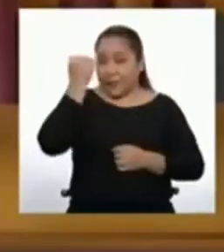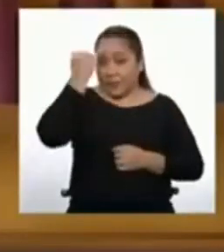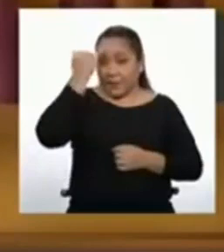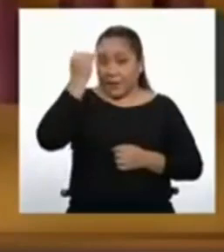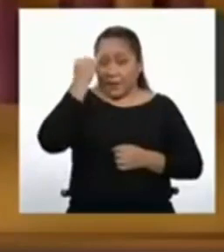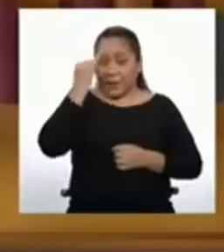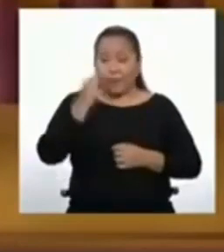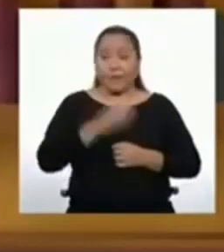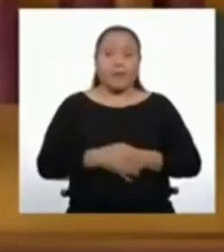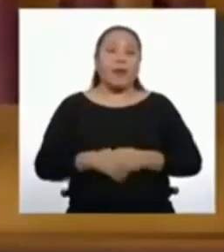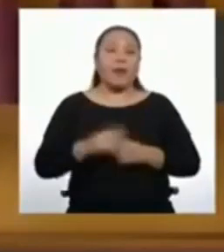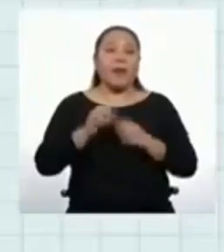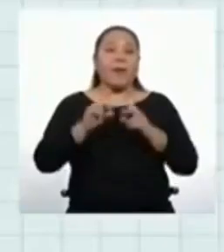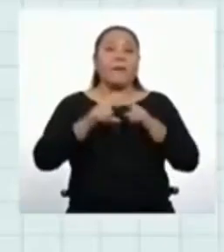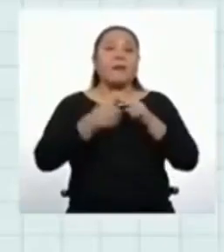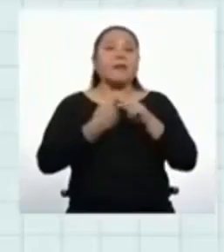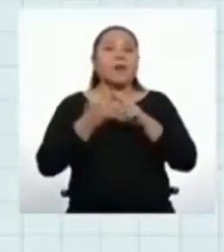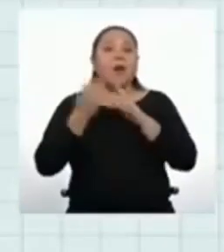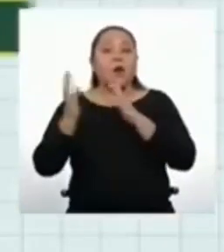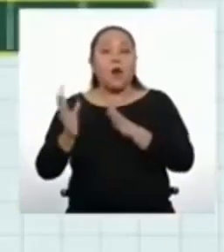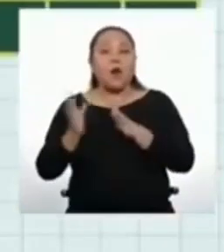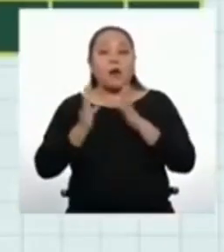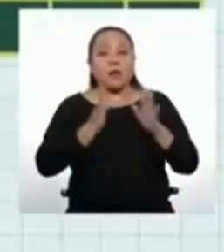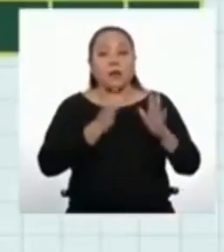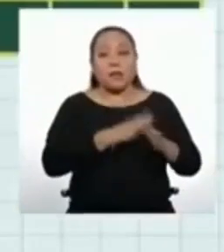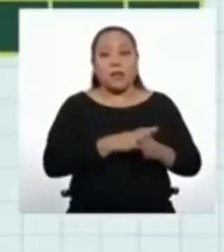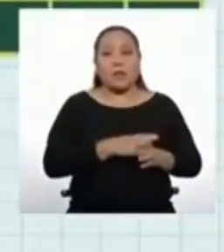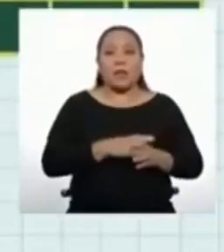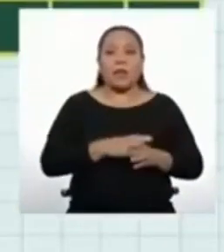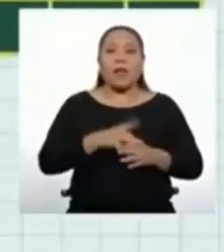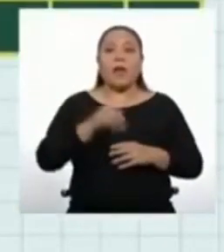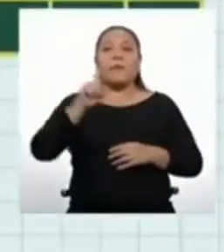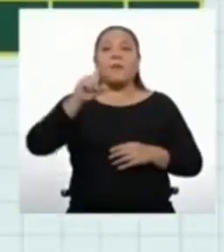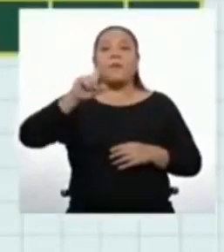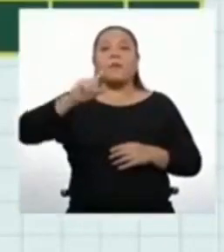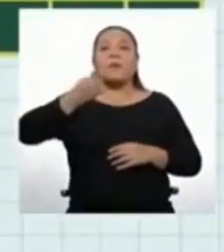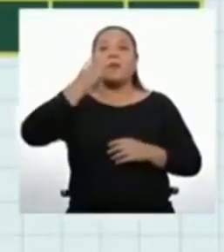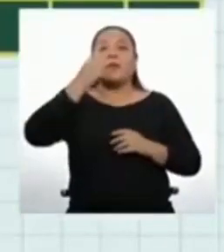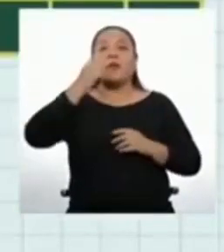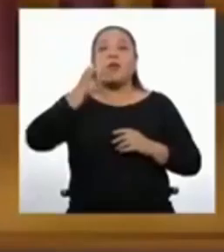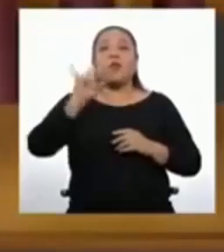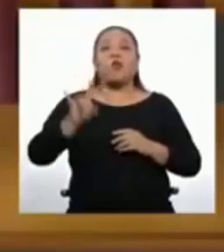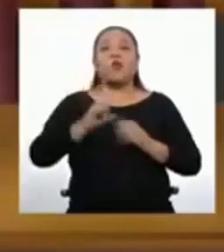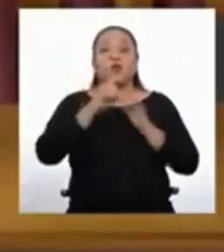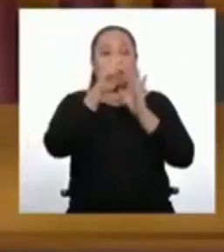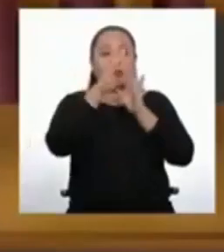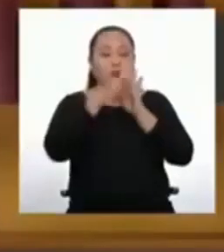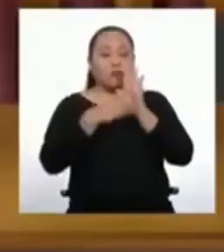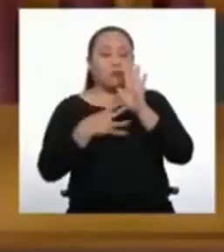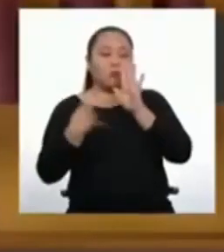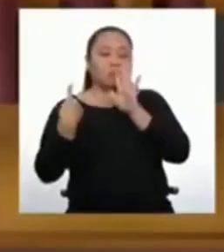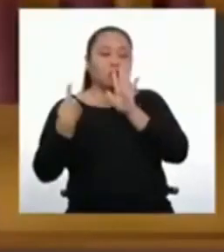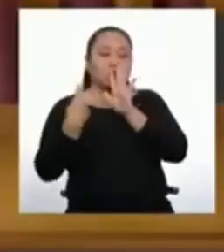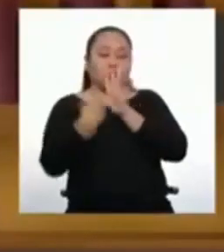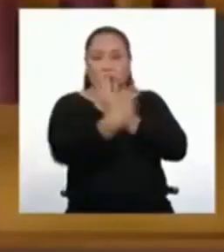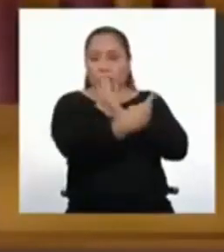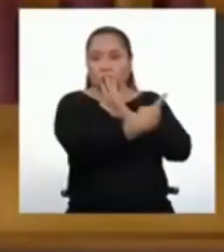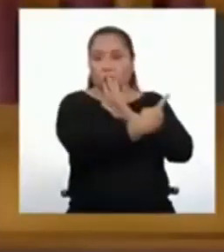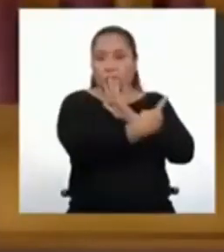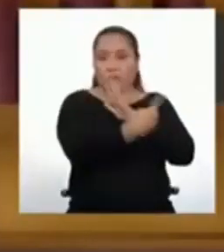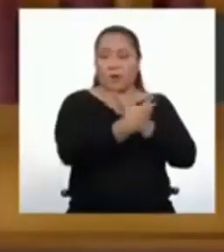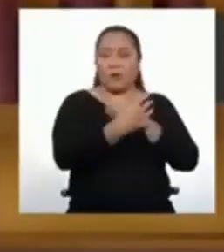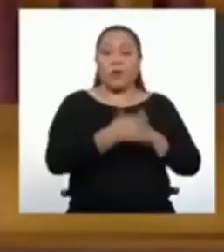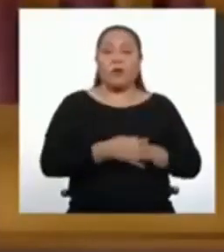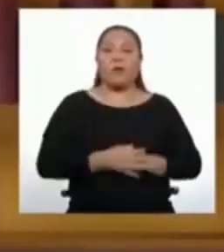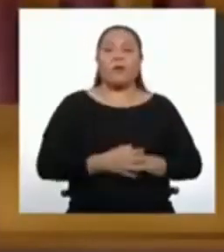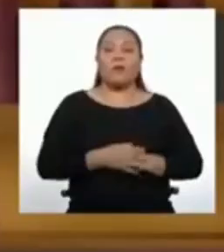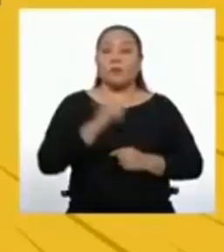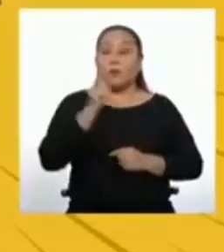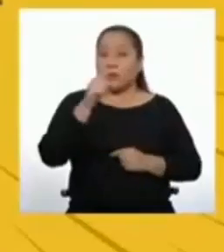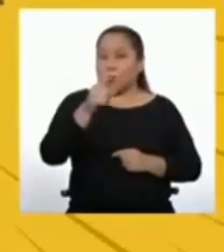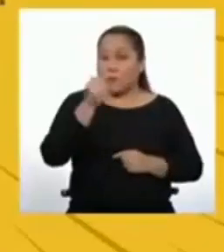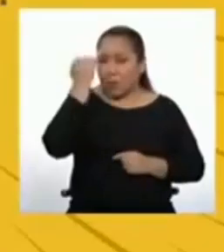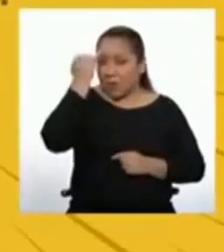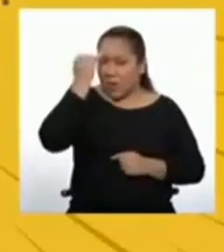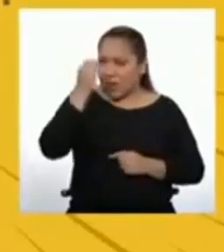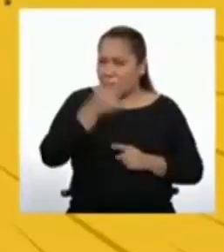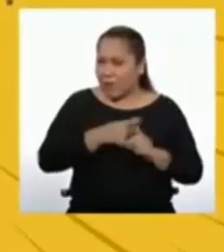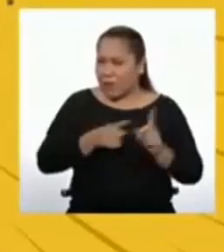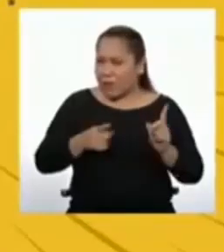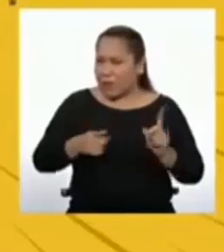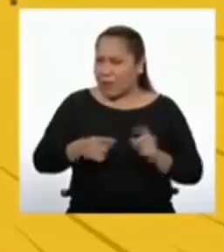empezar a organizar nuestra información es usar una tabla con dos filas. ¿Tuviste una idea diferente o hemos coincidido?